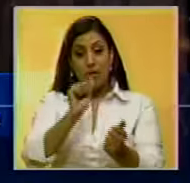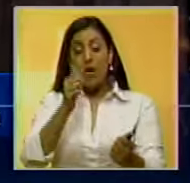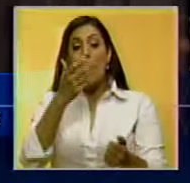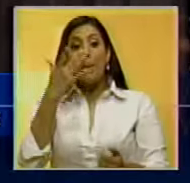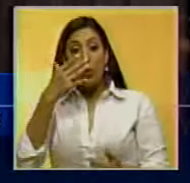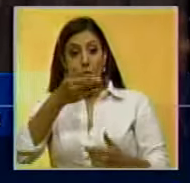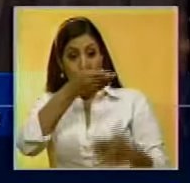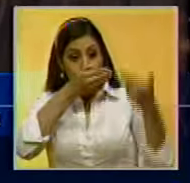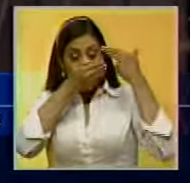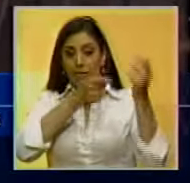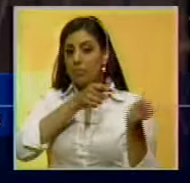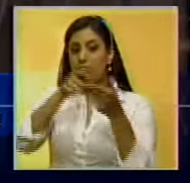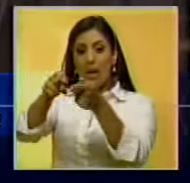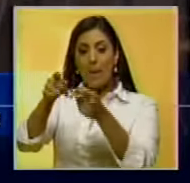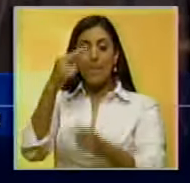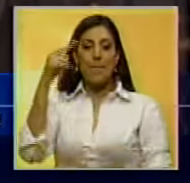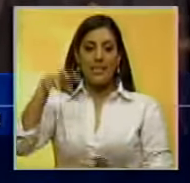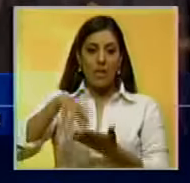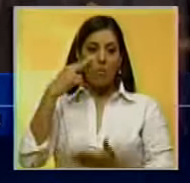máxima del Dorado.